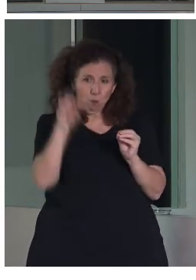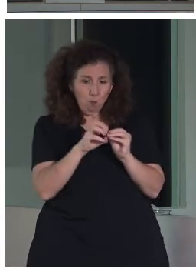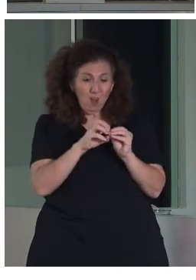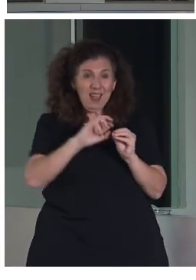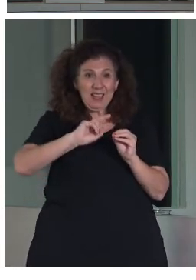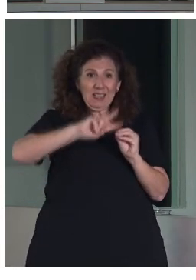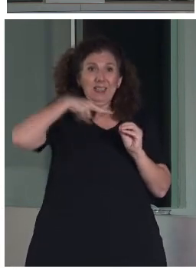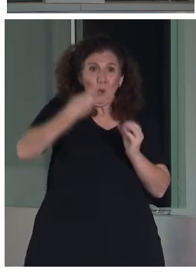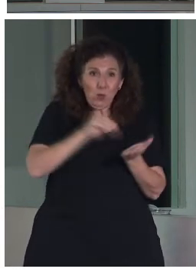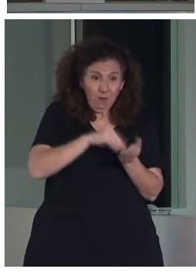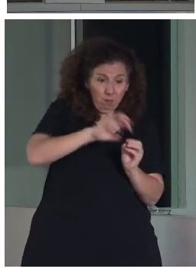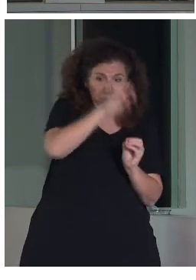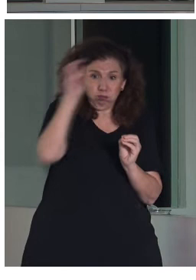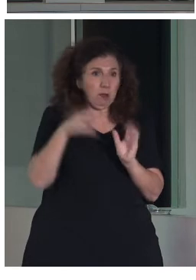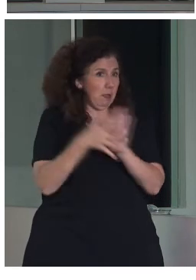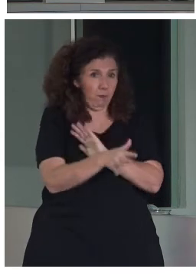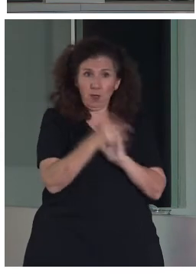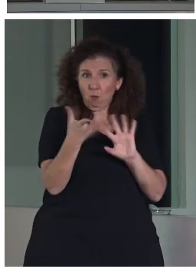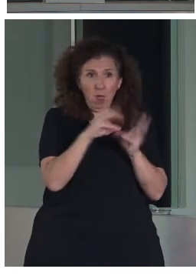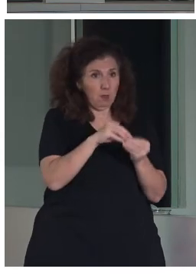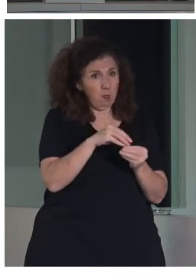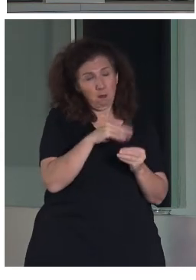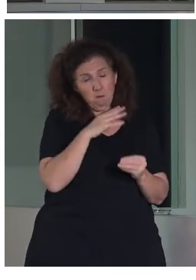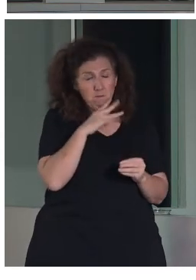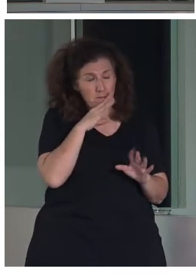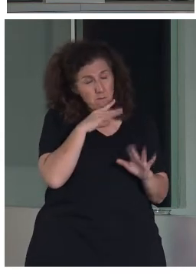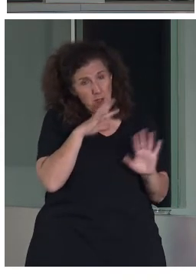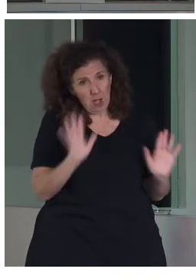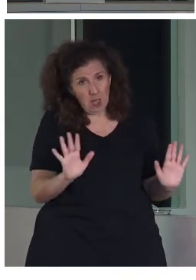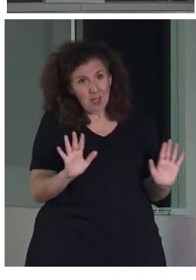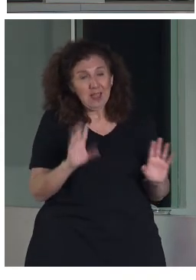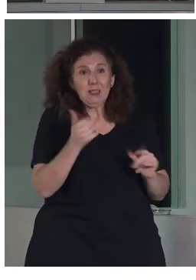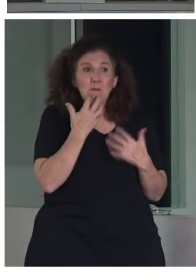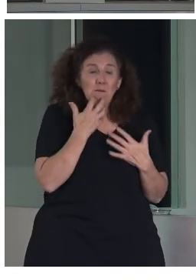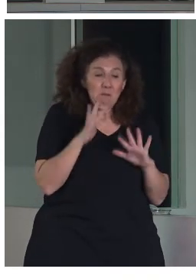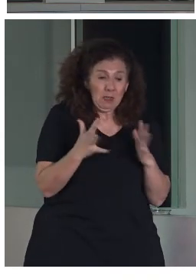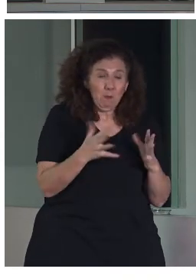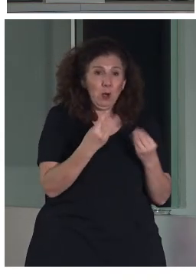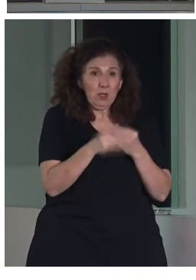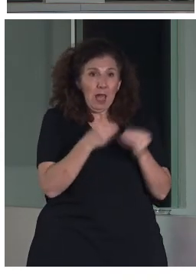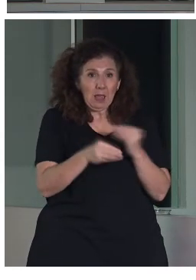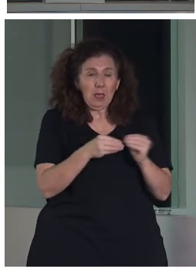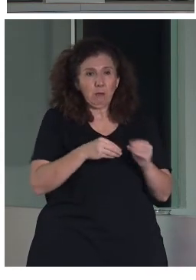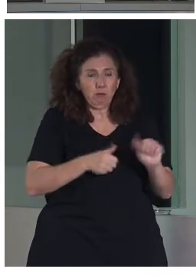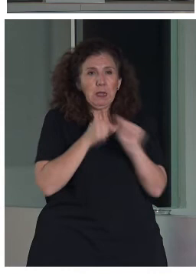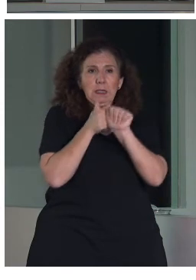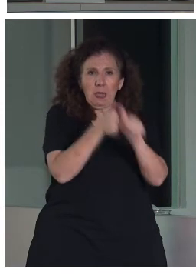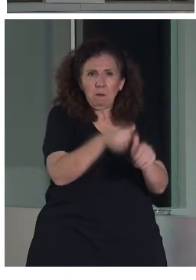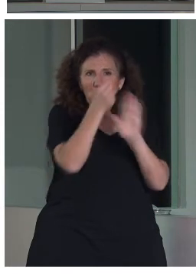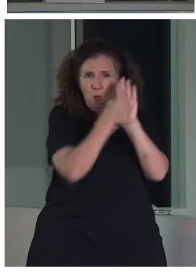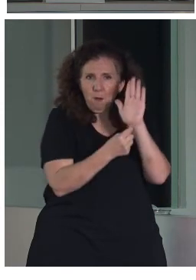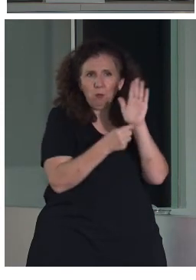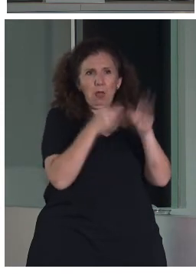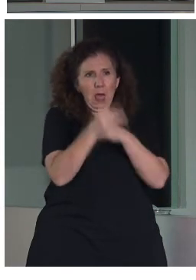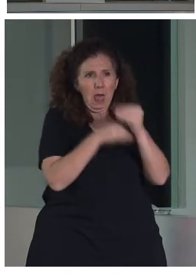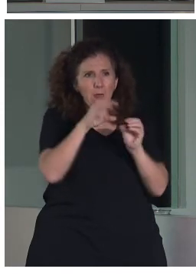una adaptación mala. Normalmente, si haces una adaptación correcta, siguiendo las pautas, siempre va a haber cuestiones de mejora, pero